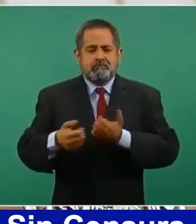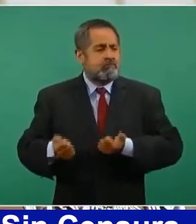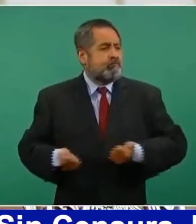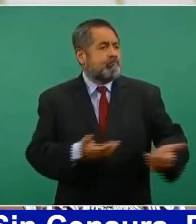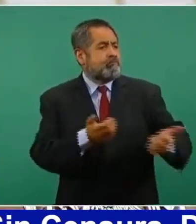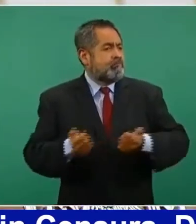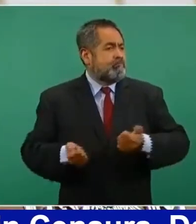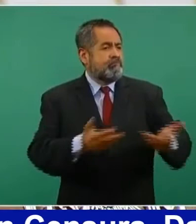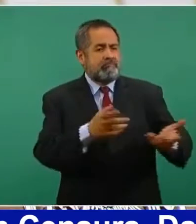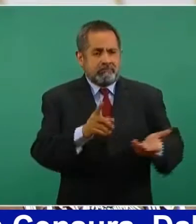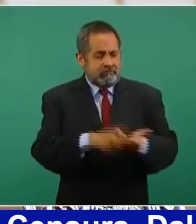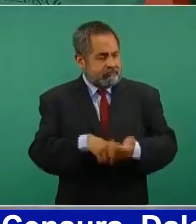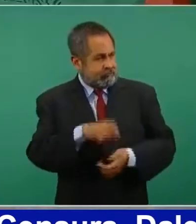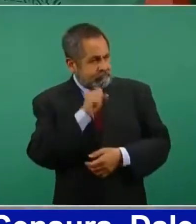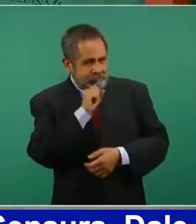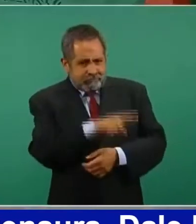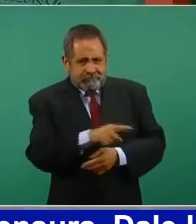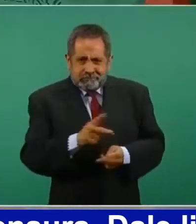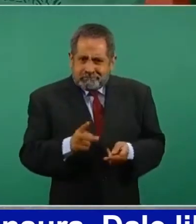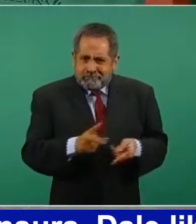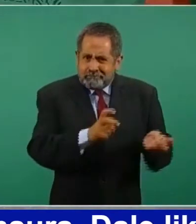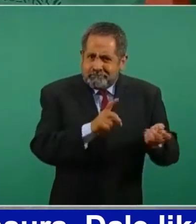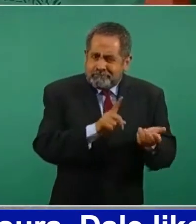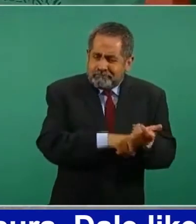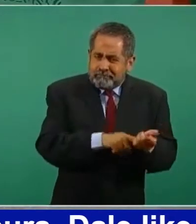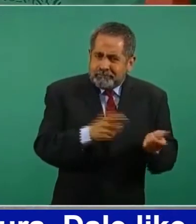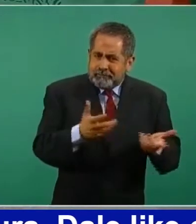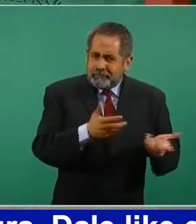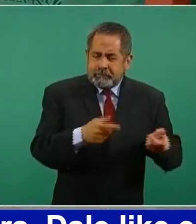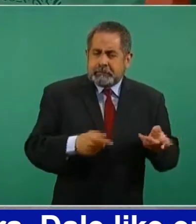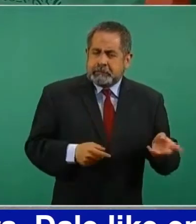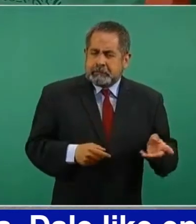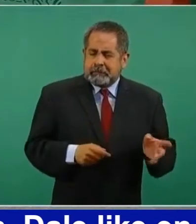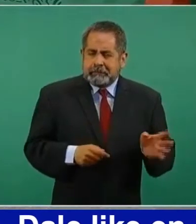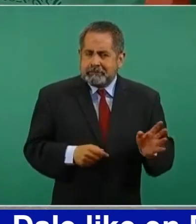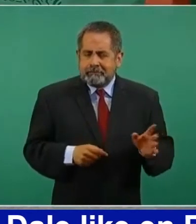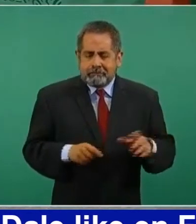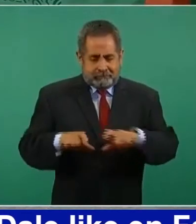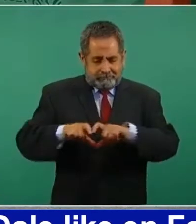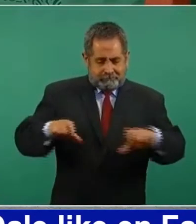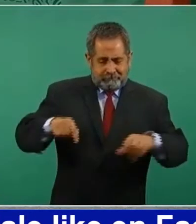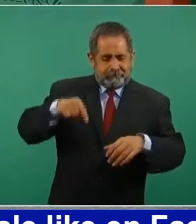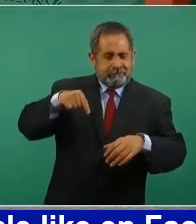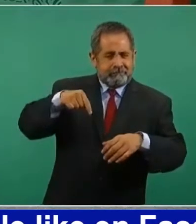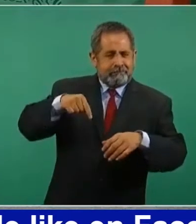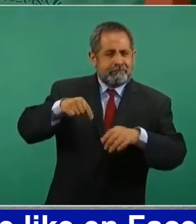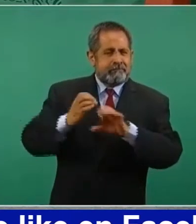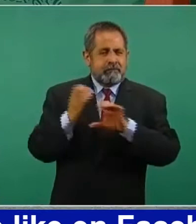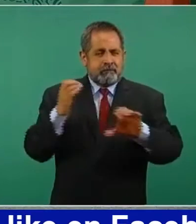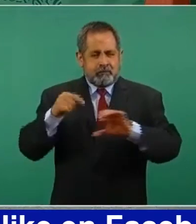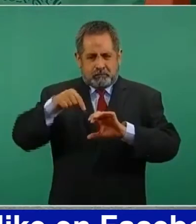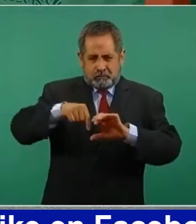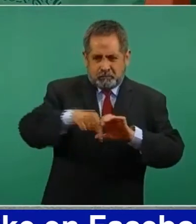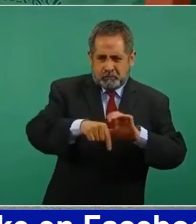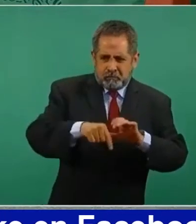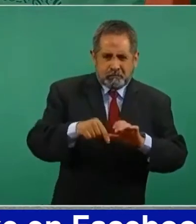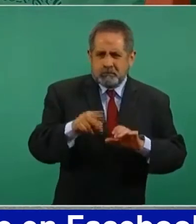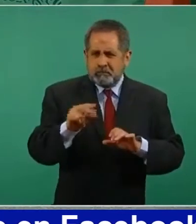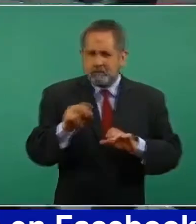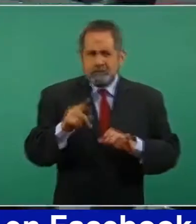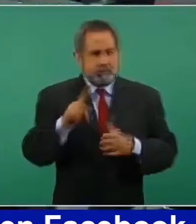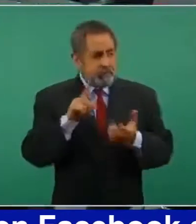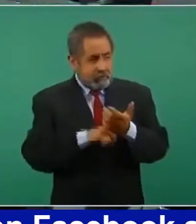clandestina o que se explotara la gasolina con una toma clandestina.